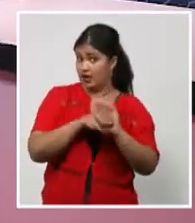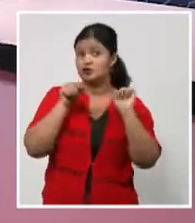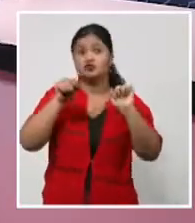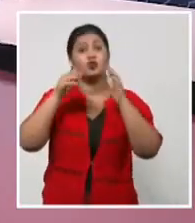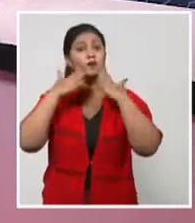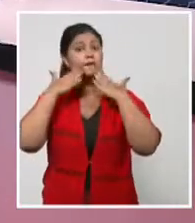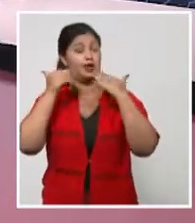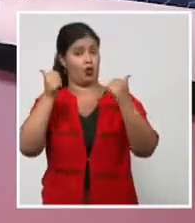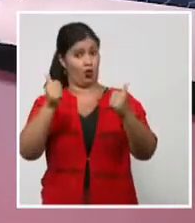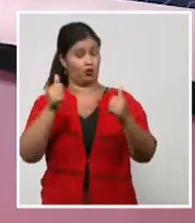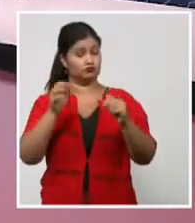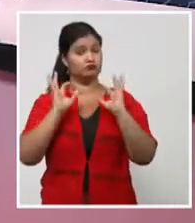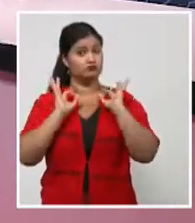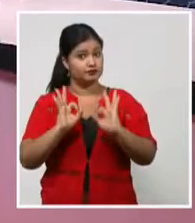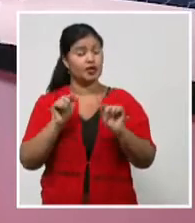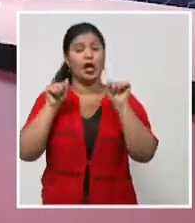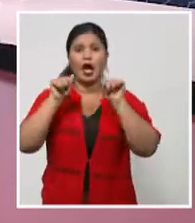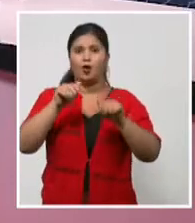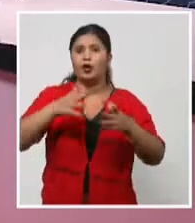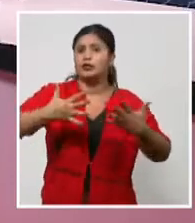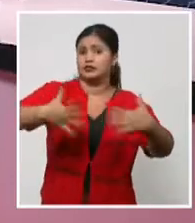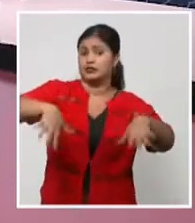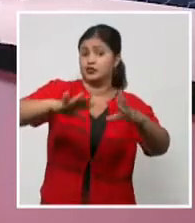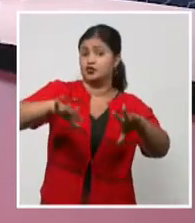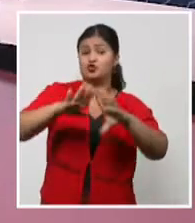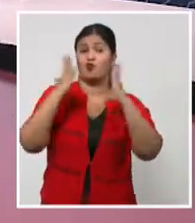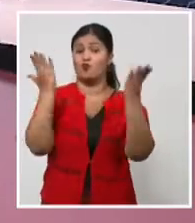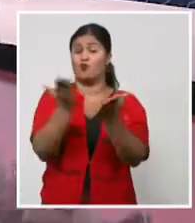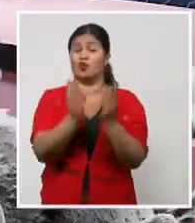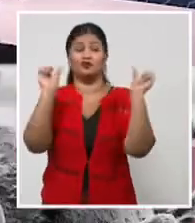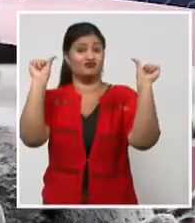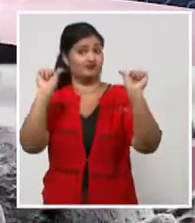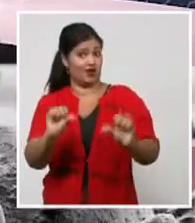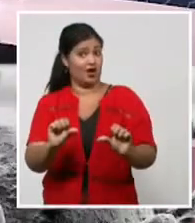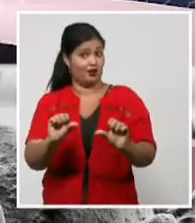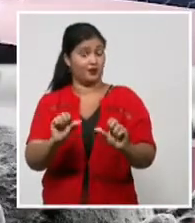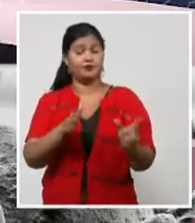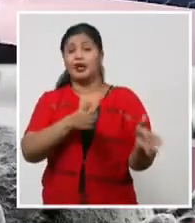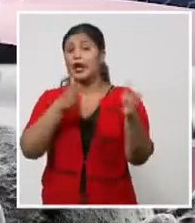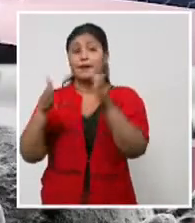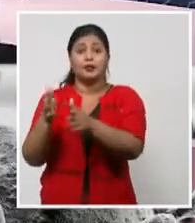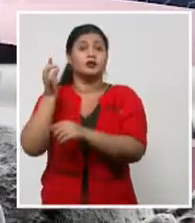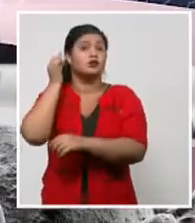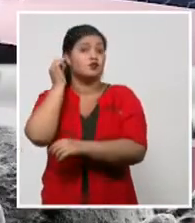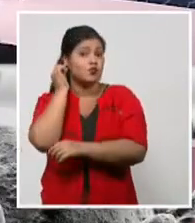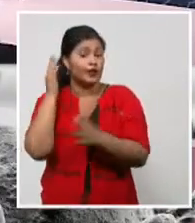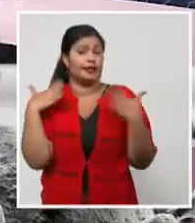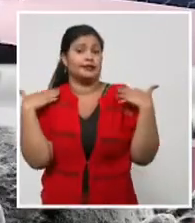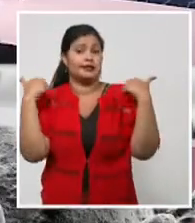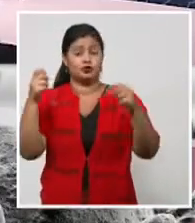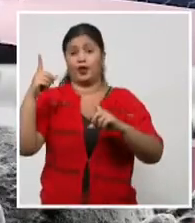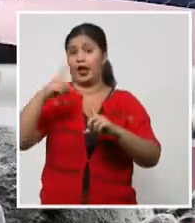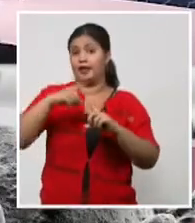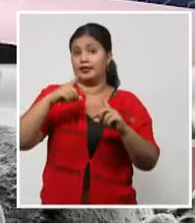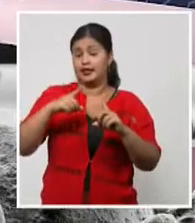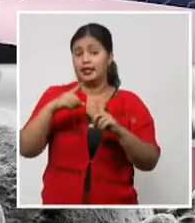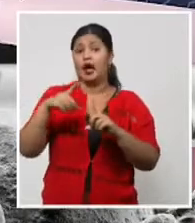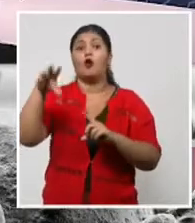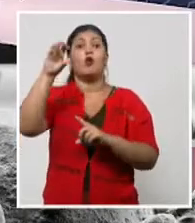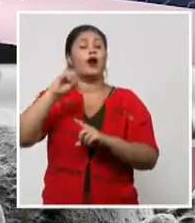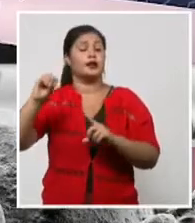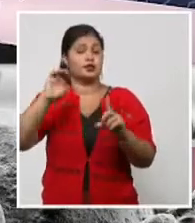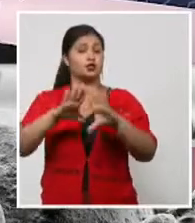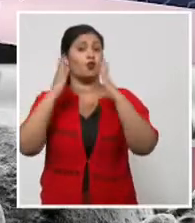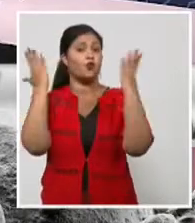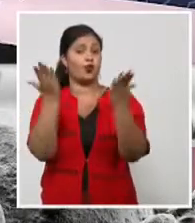Y mientras esto ocurre, pues María Van Kerkroof, directora técnica de la Organización Mundial de la Salud, en la respuesta contra la